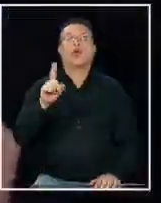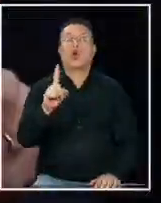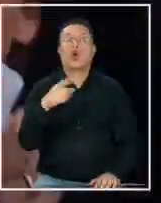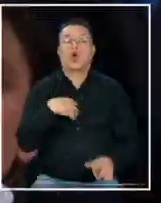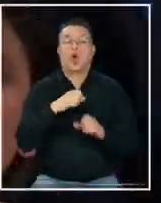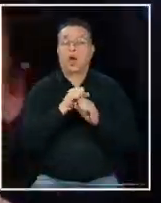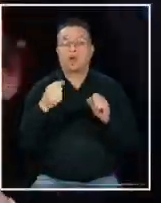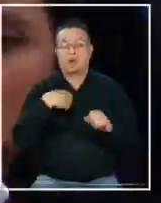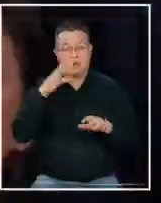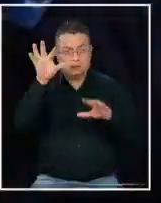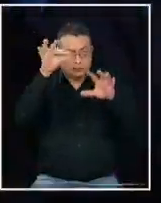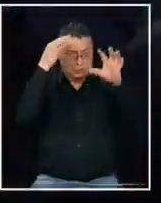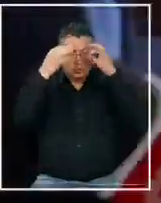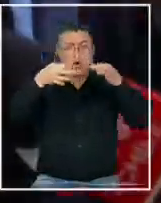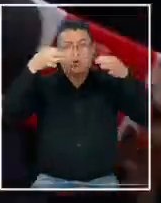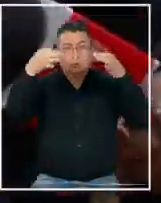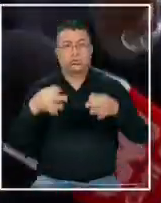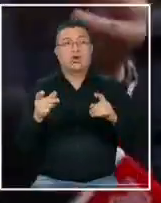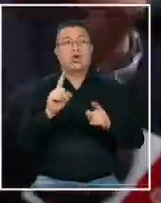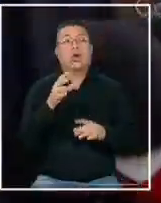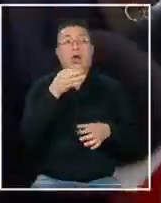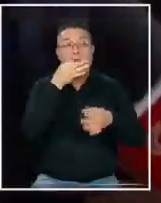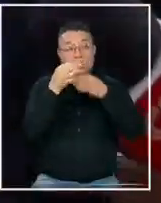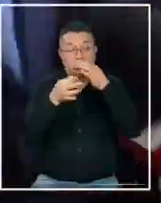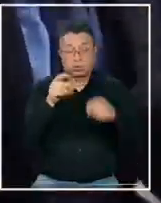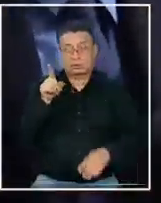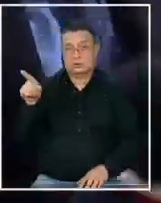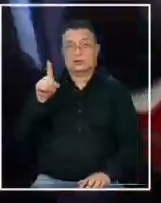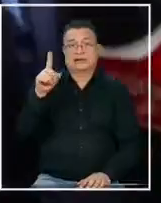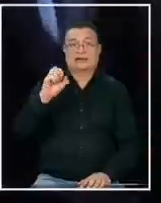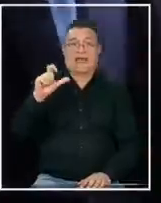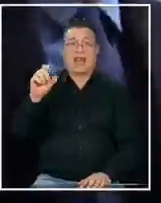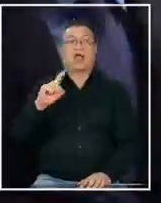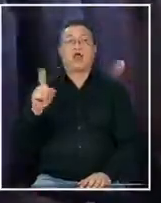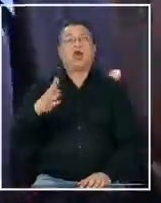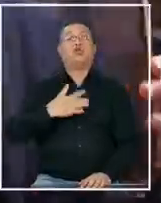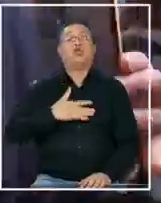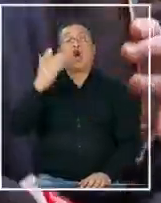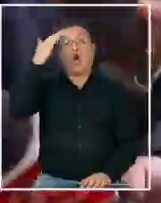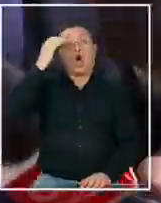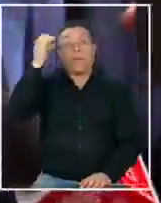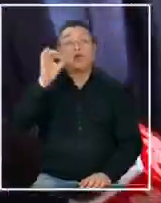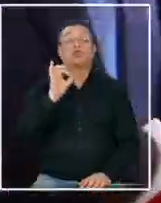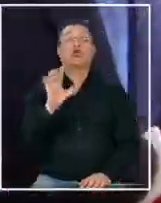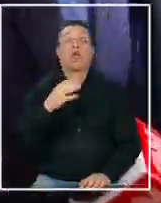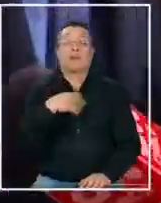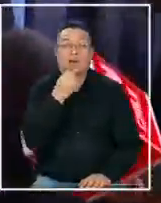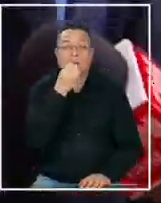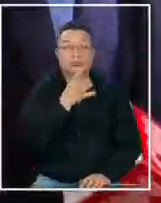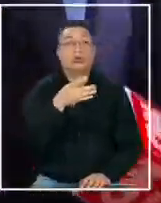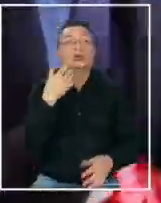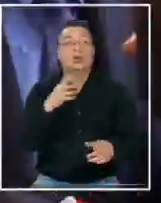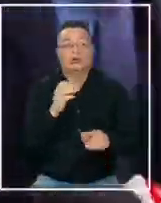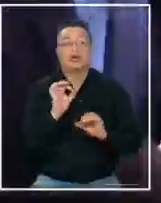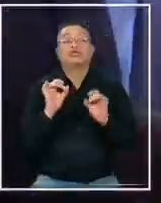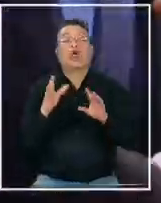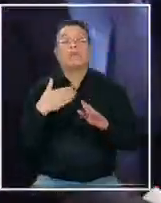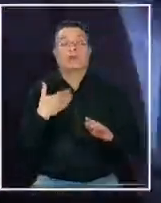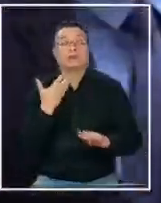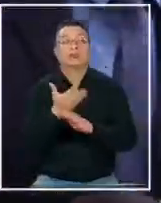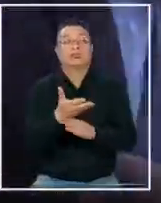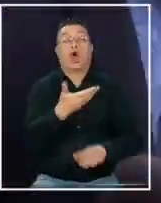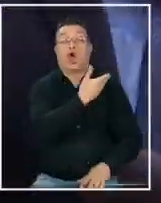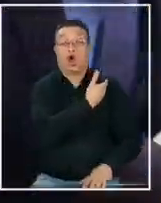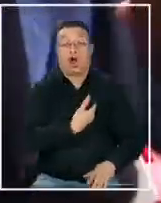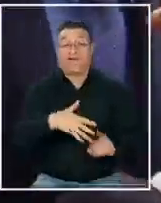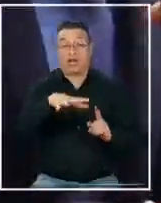le puedo decir que la interpretación correcta del fallo porque la interpretación la da la sala, no yo. Yo di mi visión. La sala va a aclarar cuando se haga la solicitud. El gobierno,